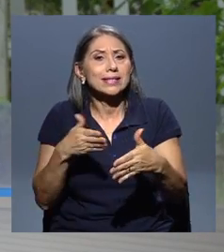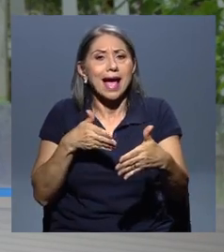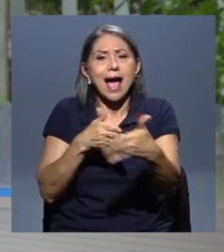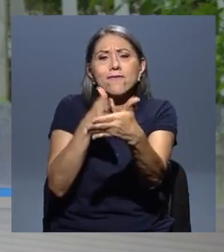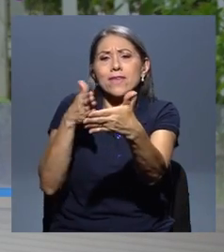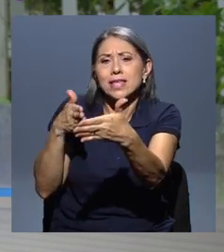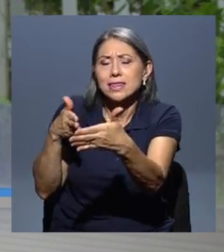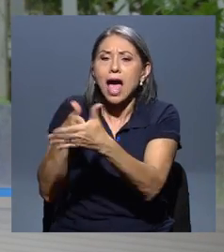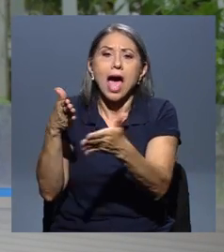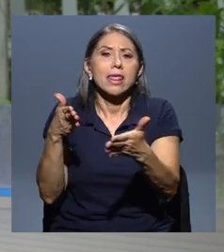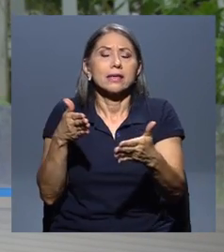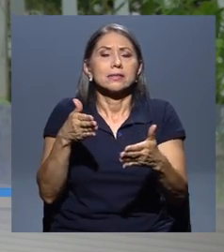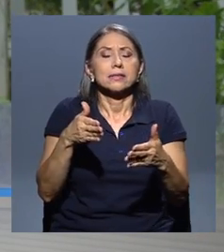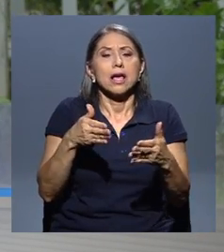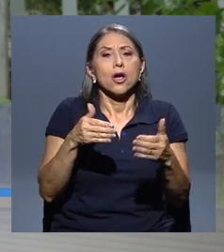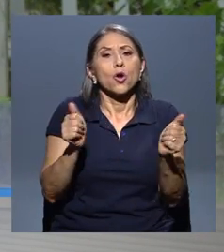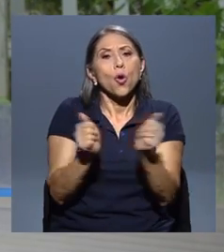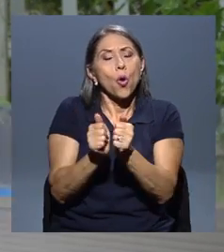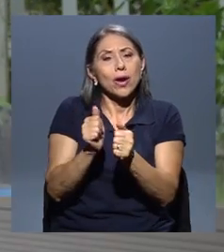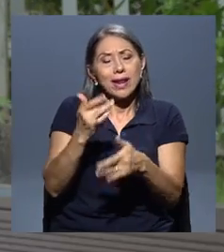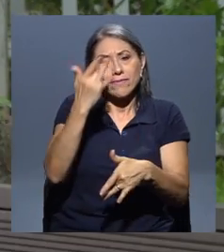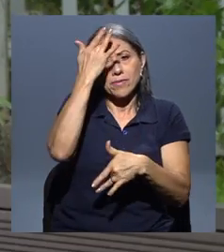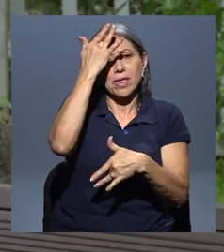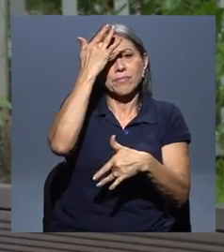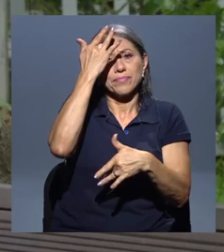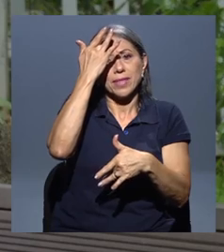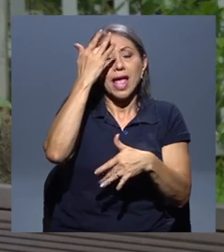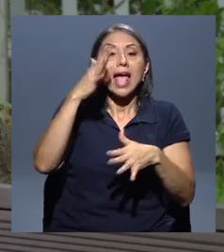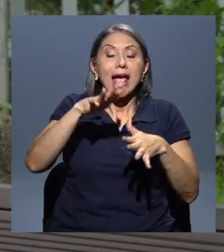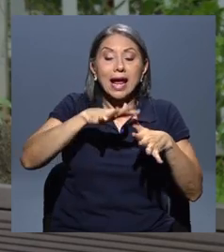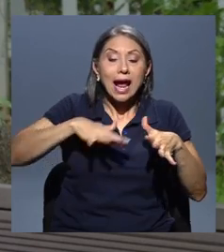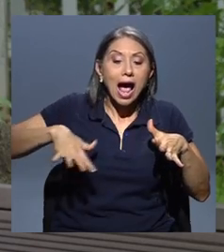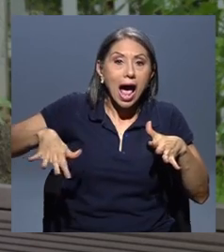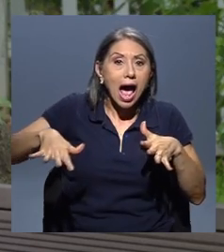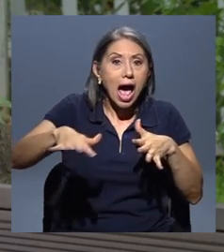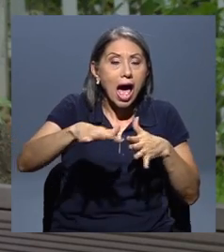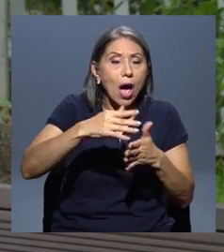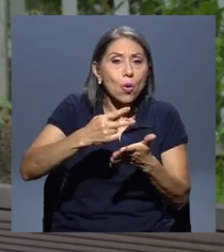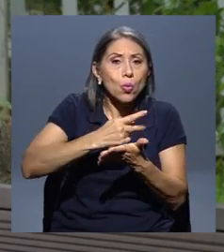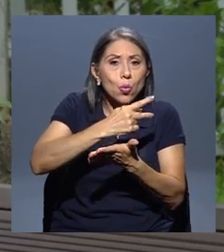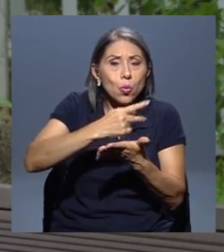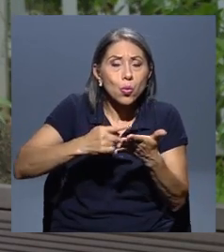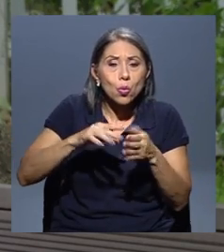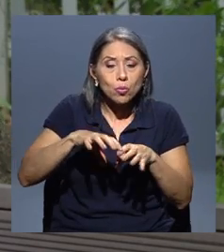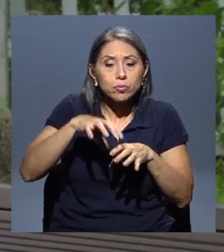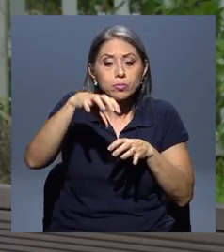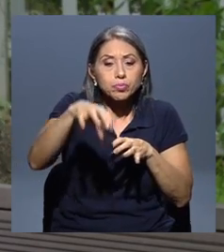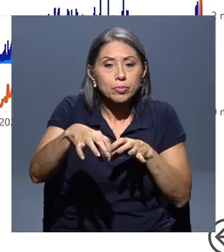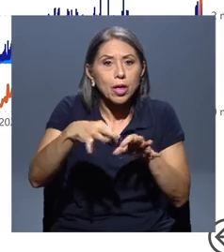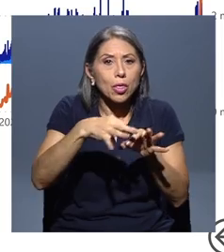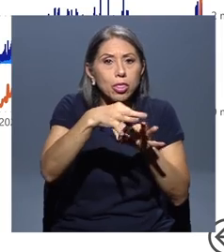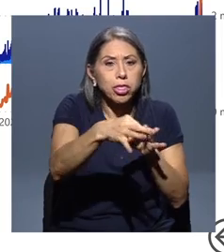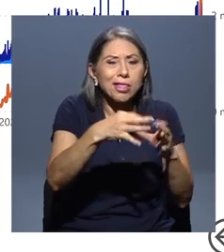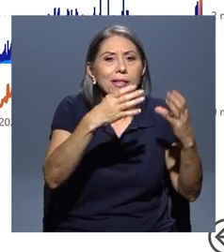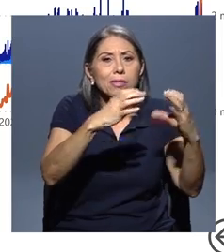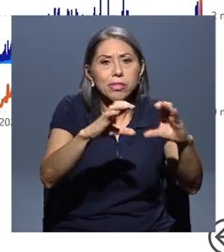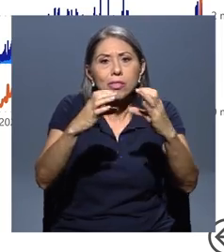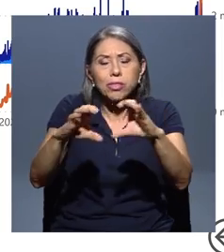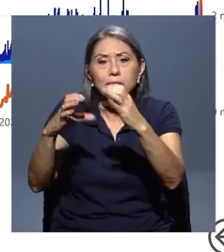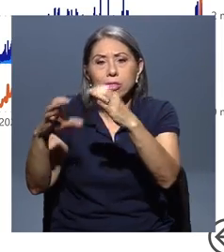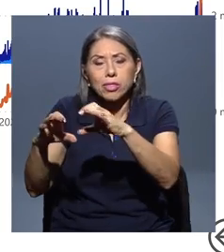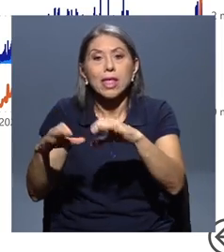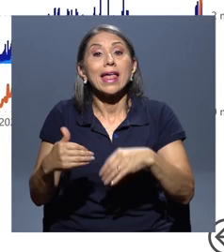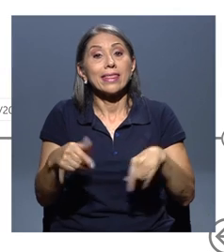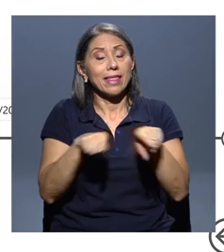afectada por COVID a nivel nacional, cantonal y distrital, siempre la información va a tener ese tipo de desagregación. Tenemos indicadores